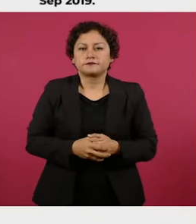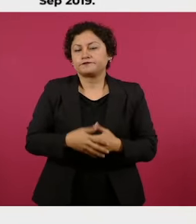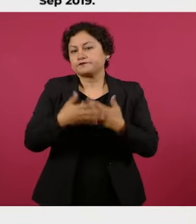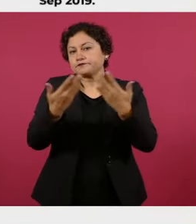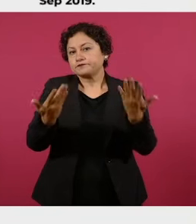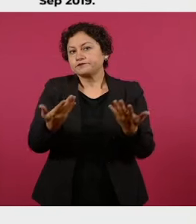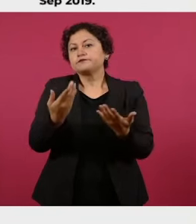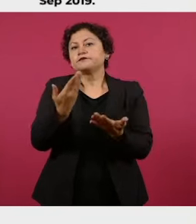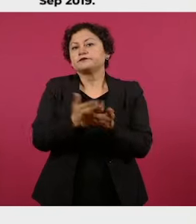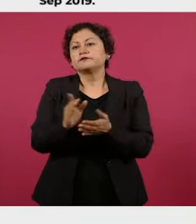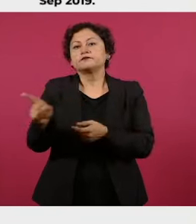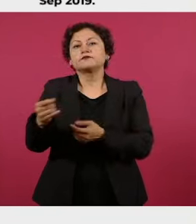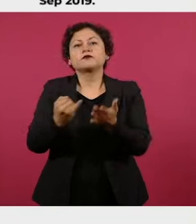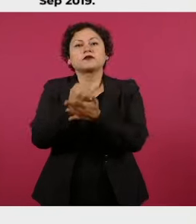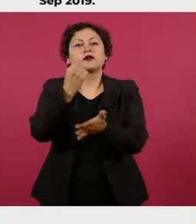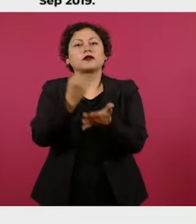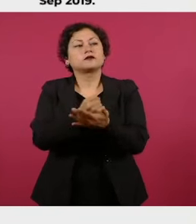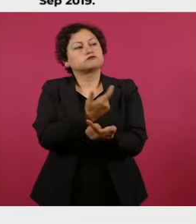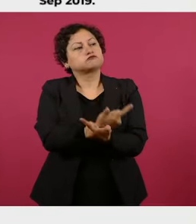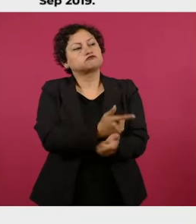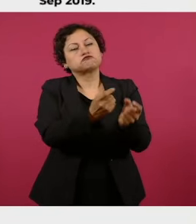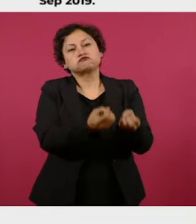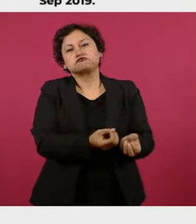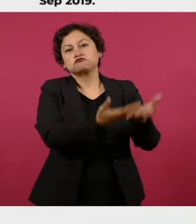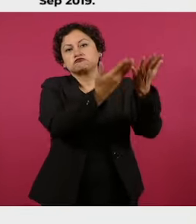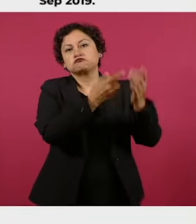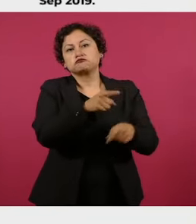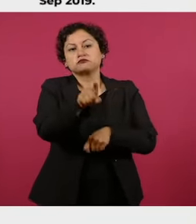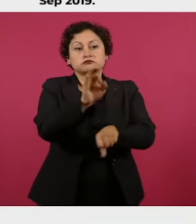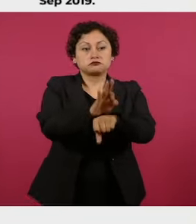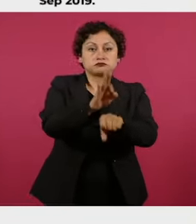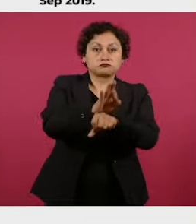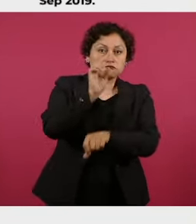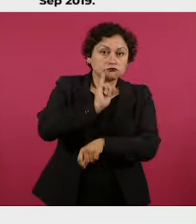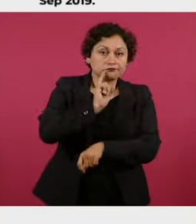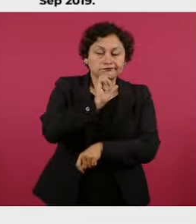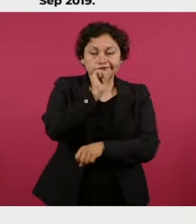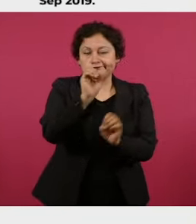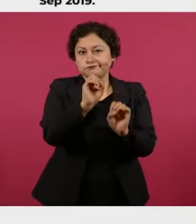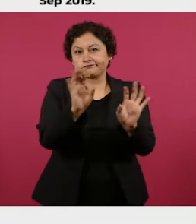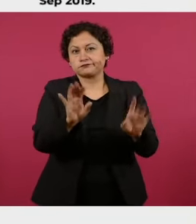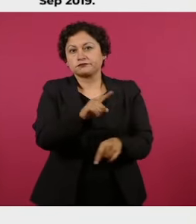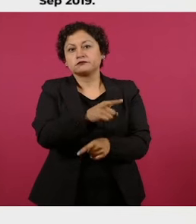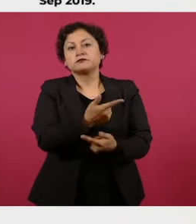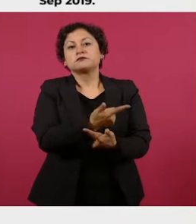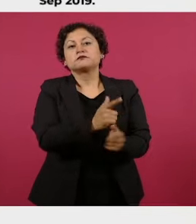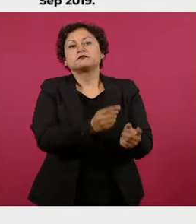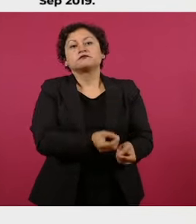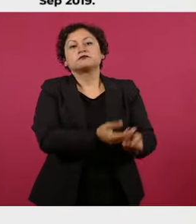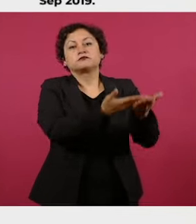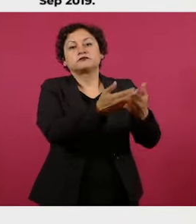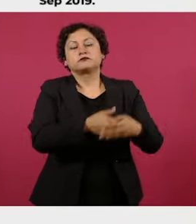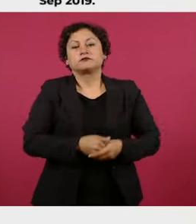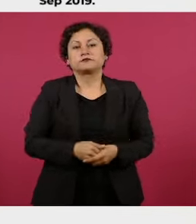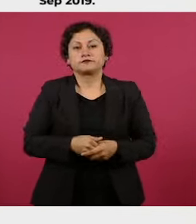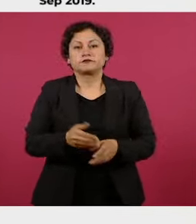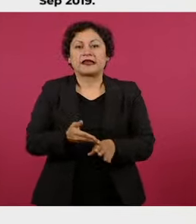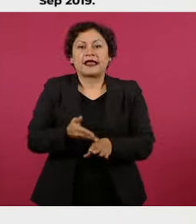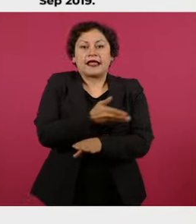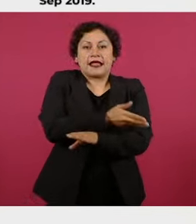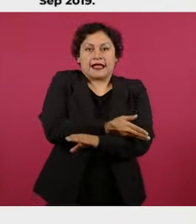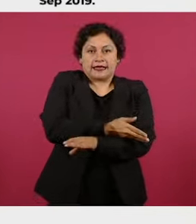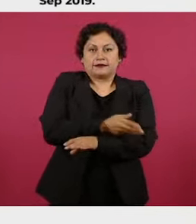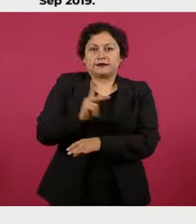ordenó su inmediata libertad y dejar sin efecto la medida cautelar de prisión preventiva que les había sido impuesta en la causa